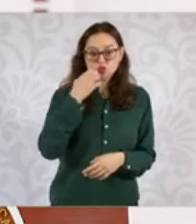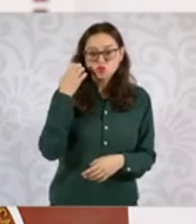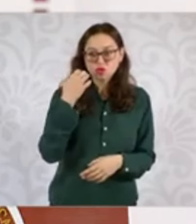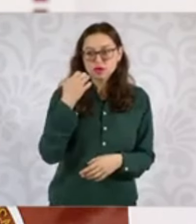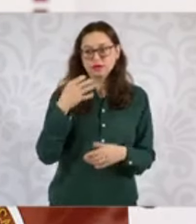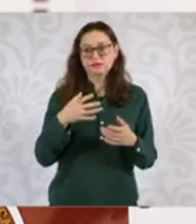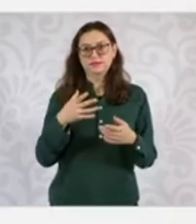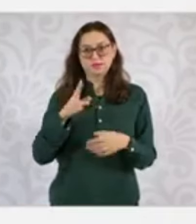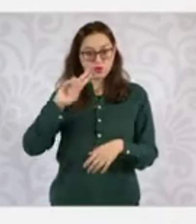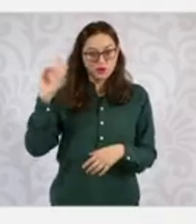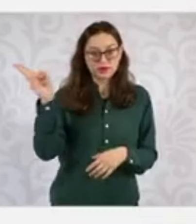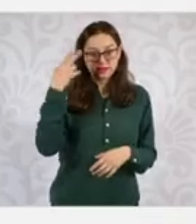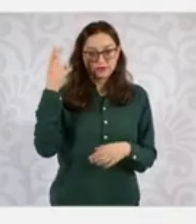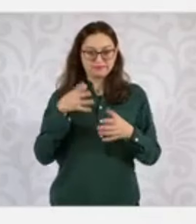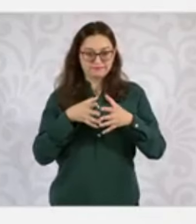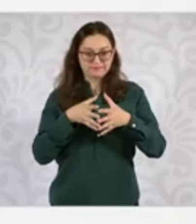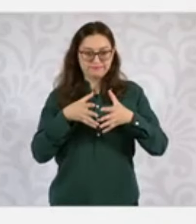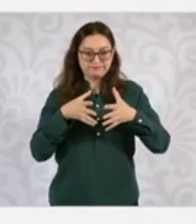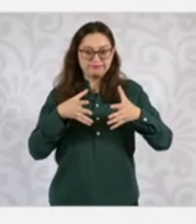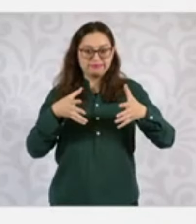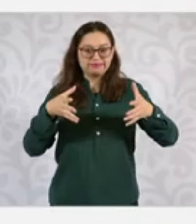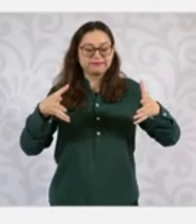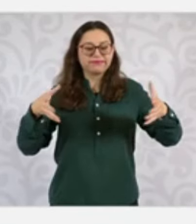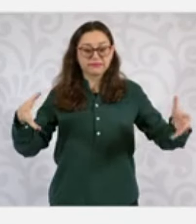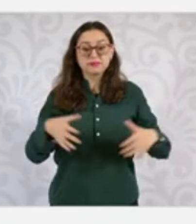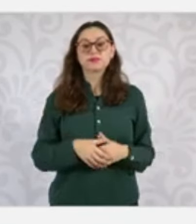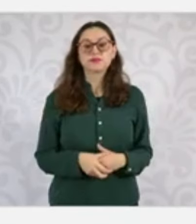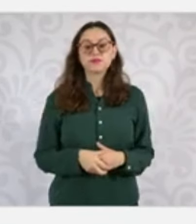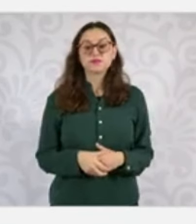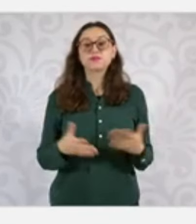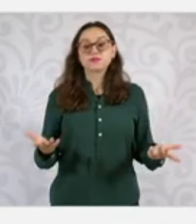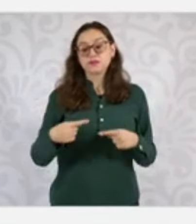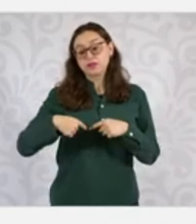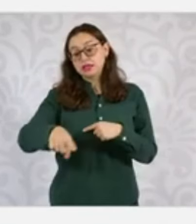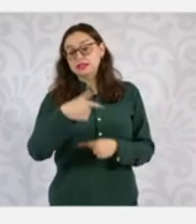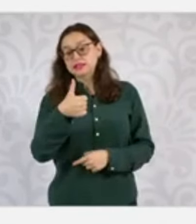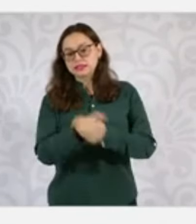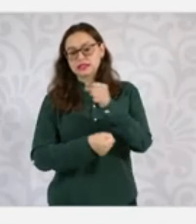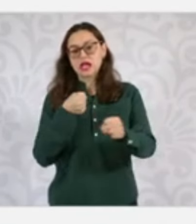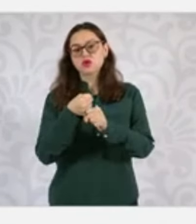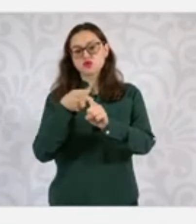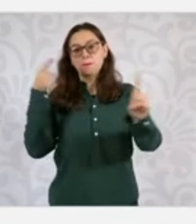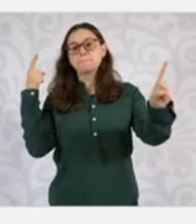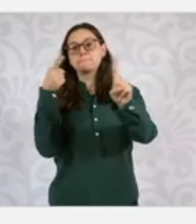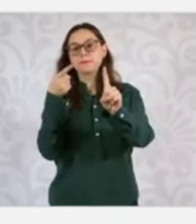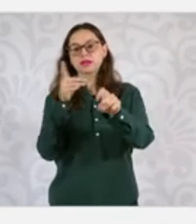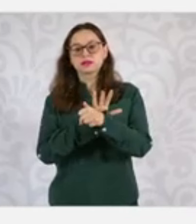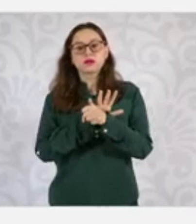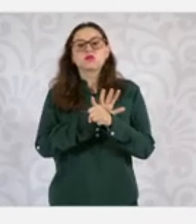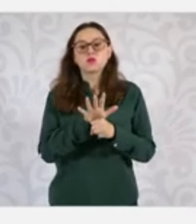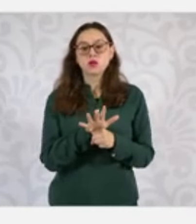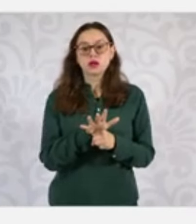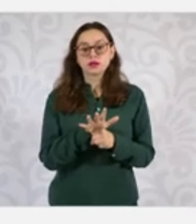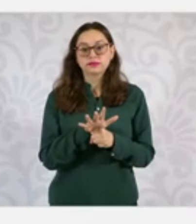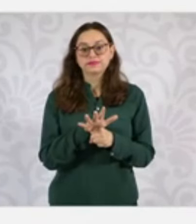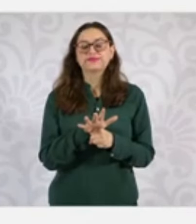educación superior. Para ello, la meta que se ha planteado esta administración es incrementar en